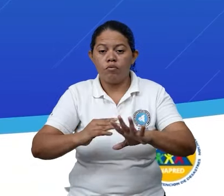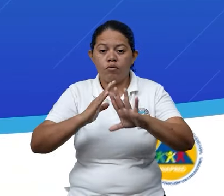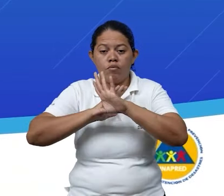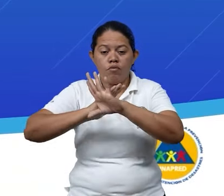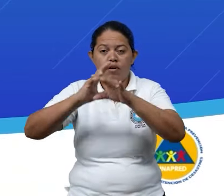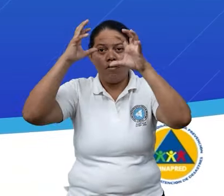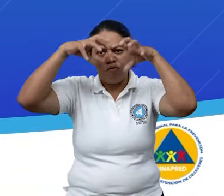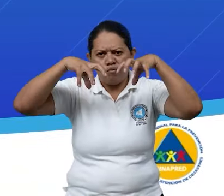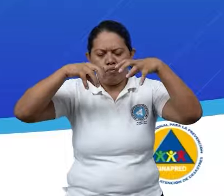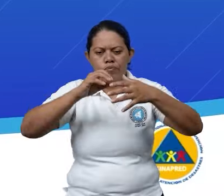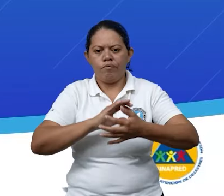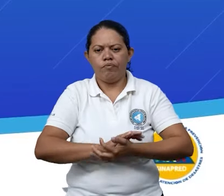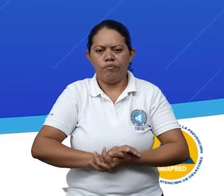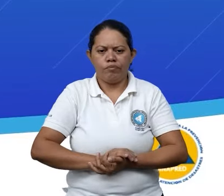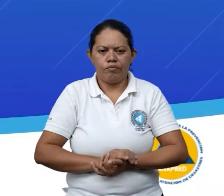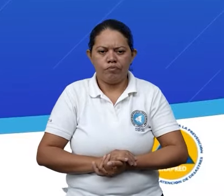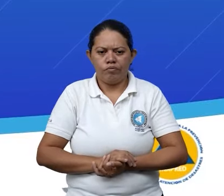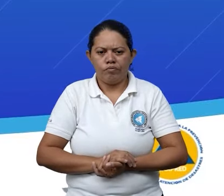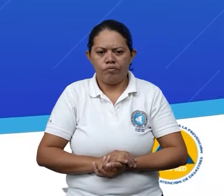lluvias.